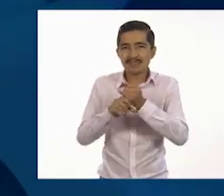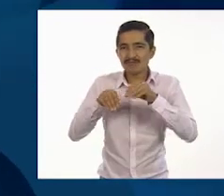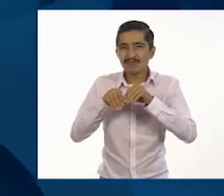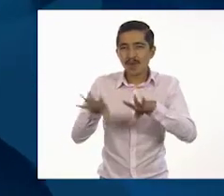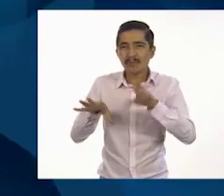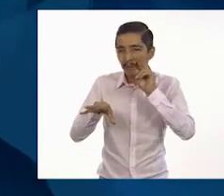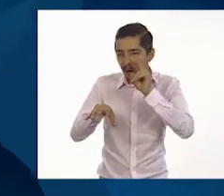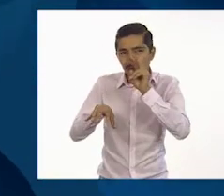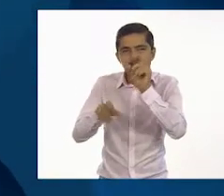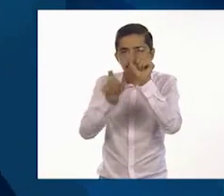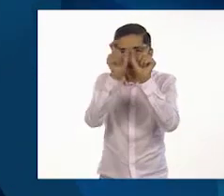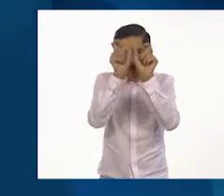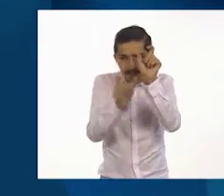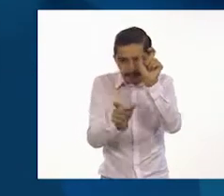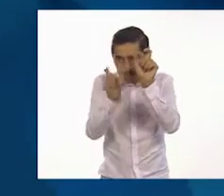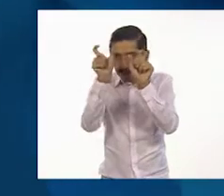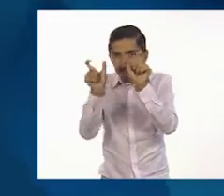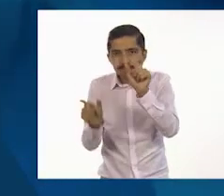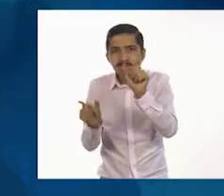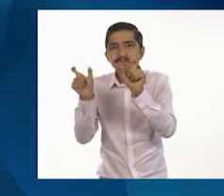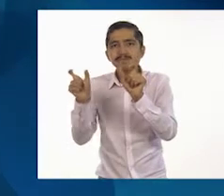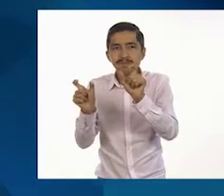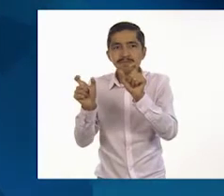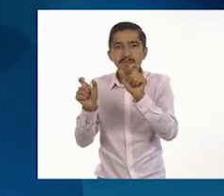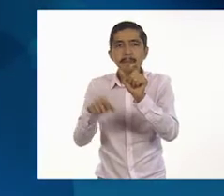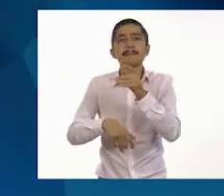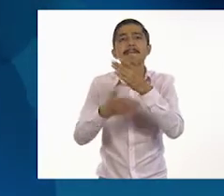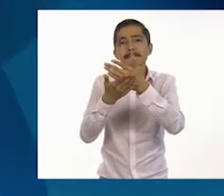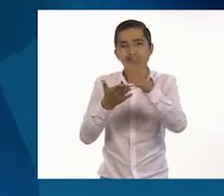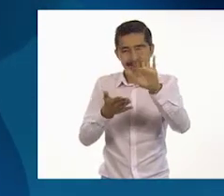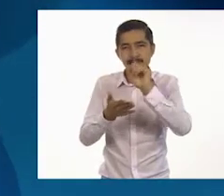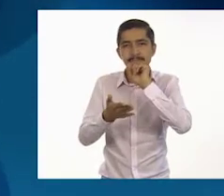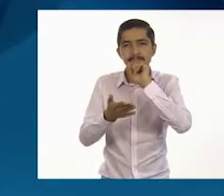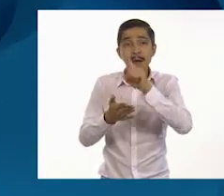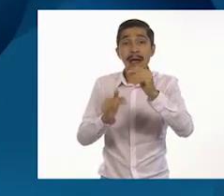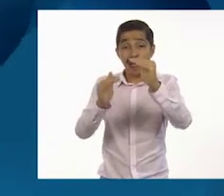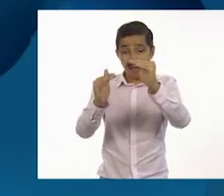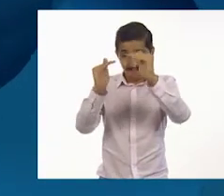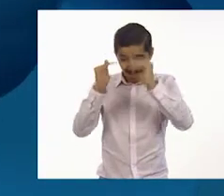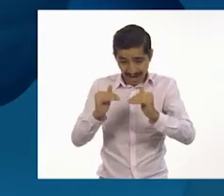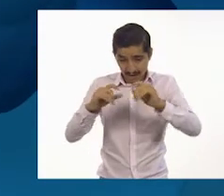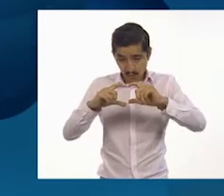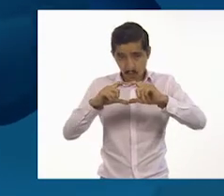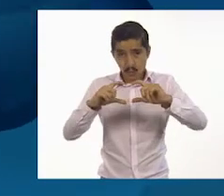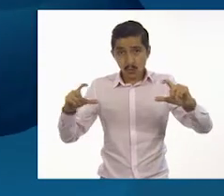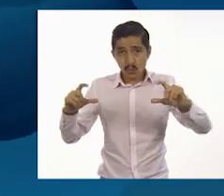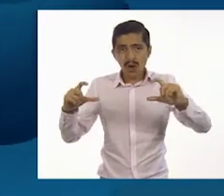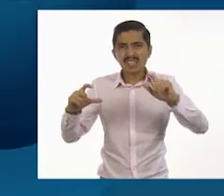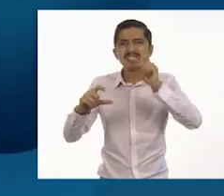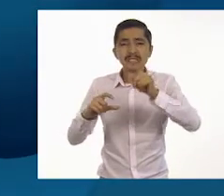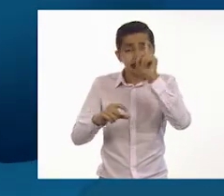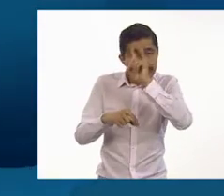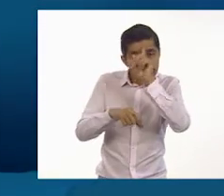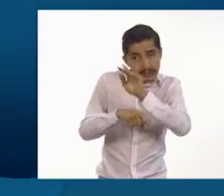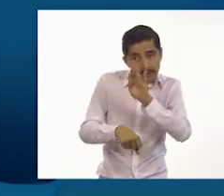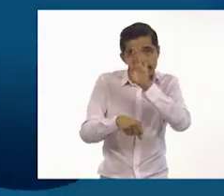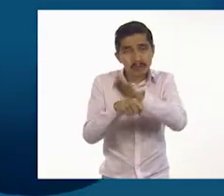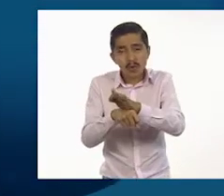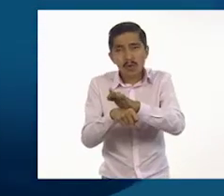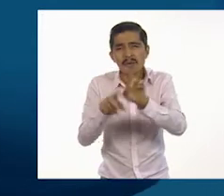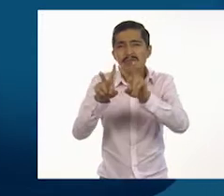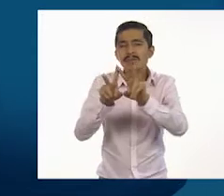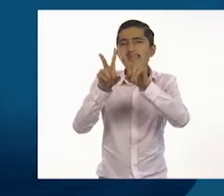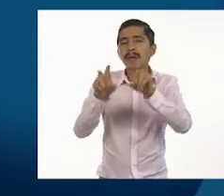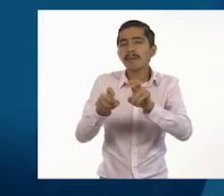en columnas. Además, en la parte inferior nos da recomendaciones que tienen que ver con el tema que trata.